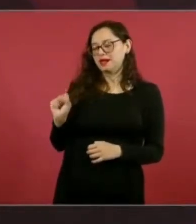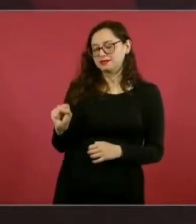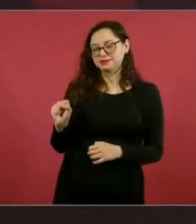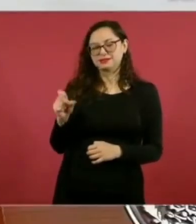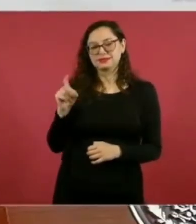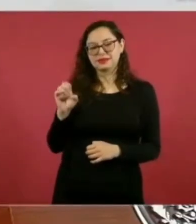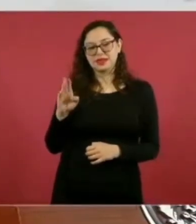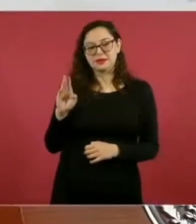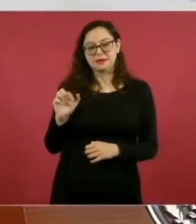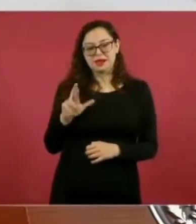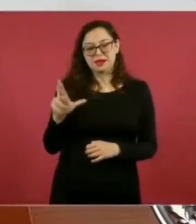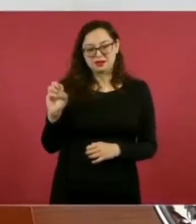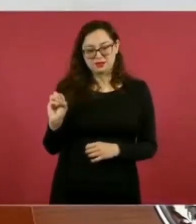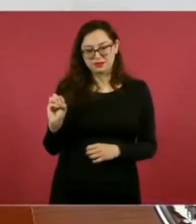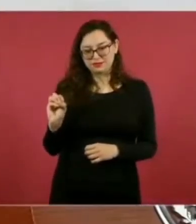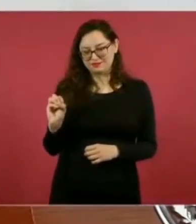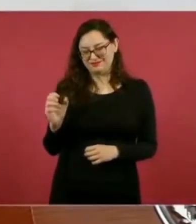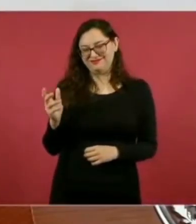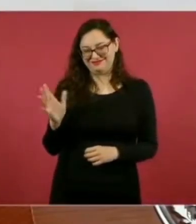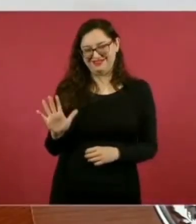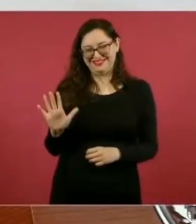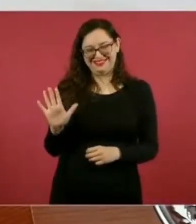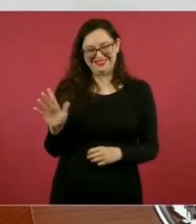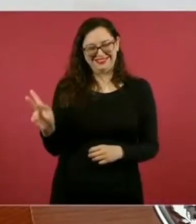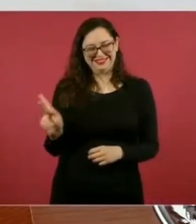que se atreve ahora a decir